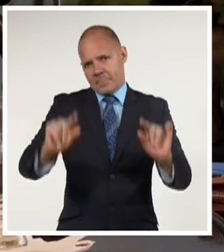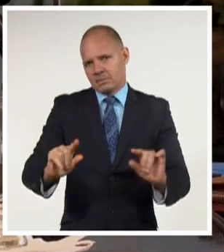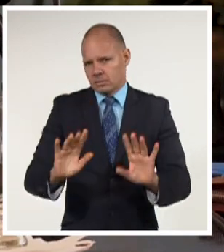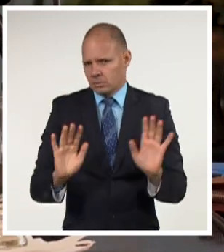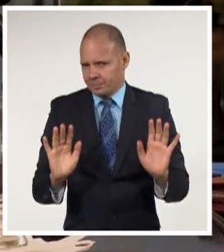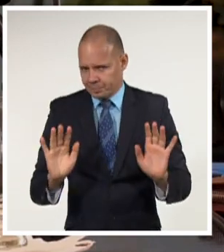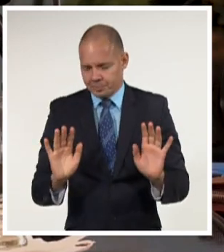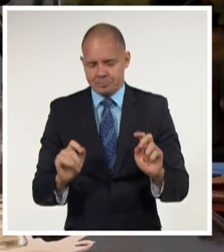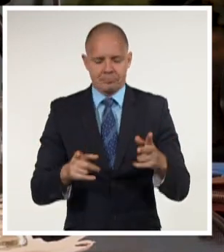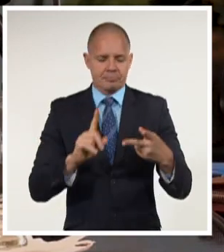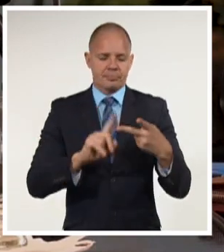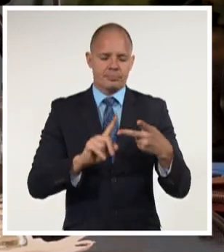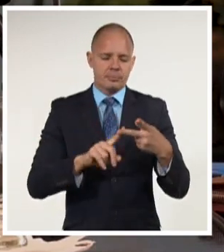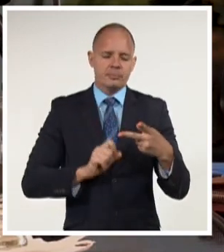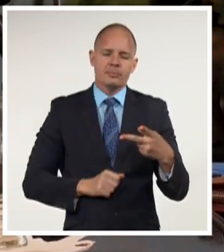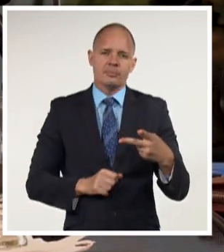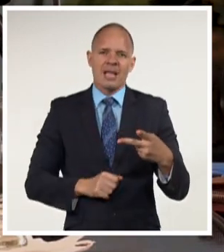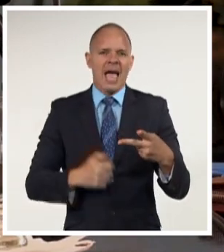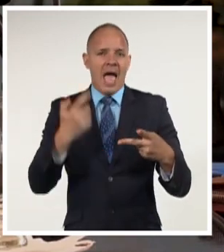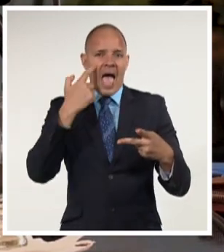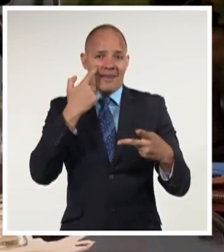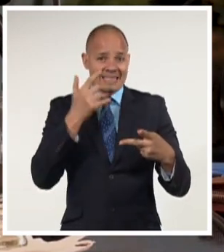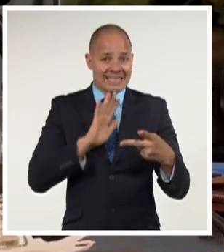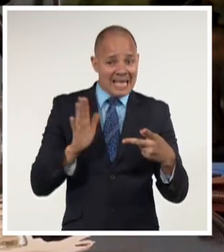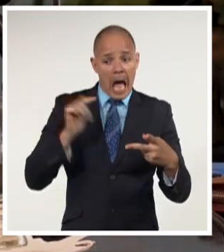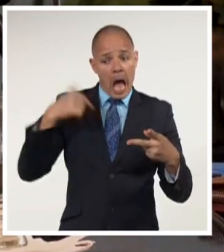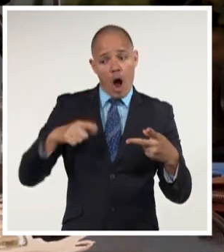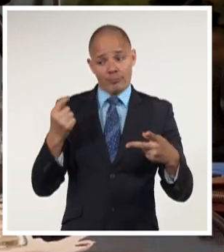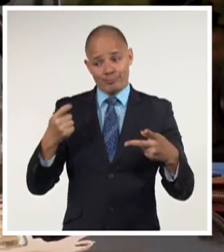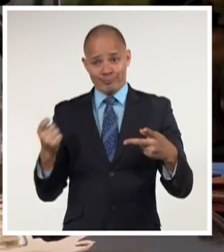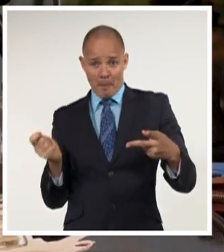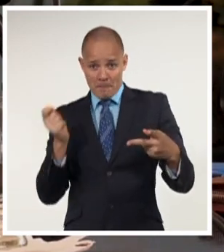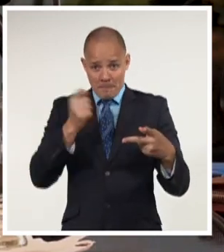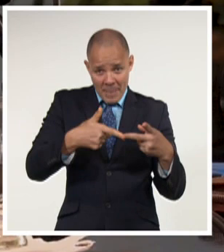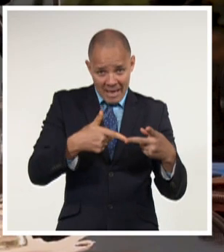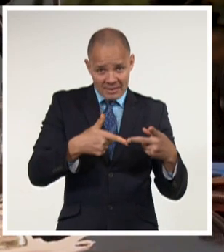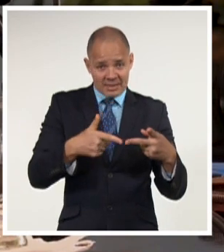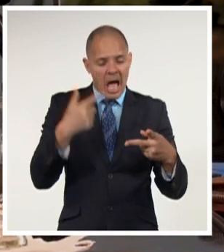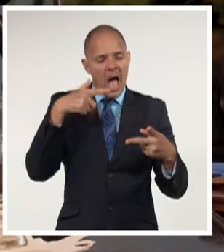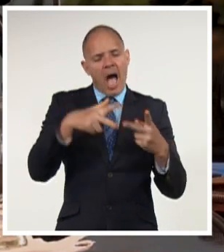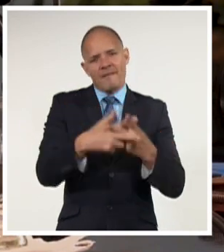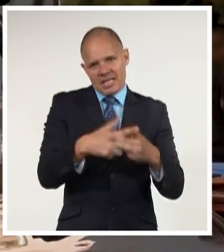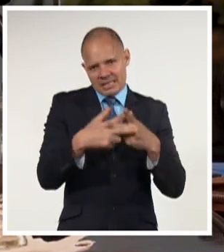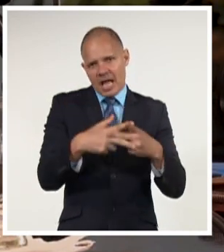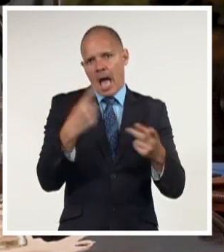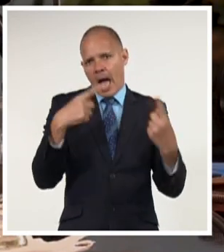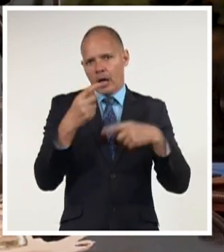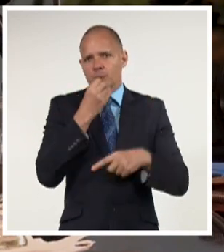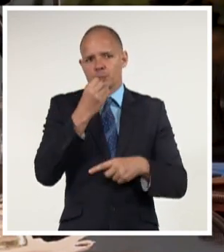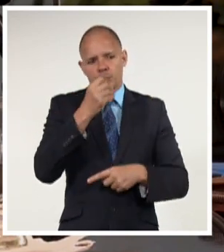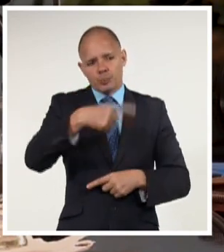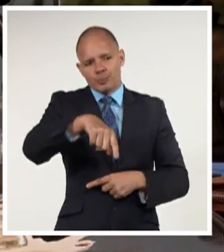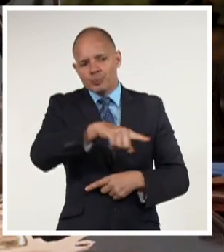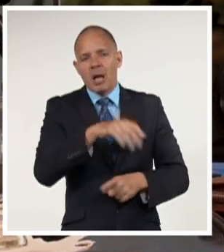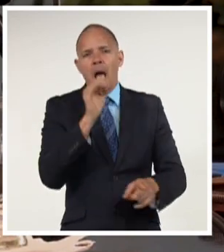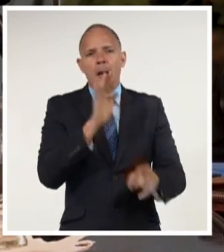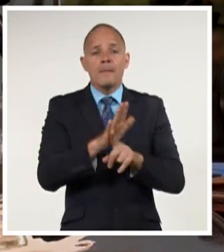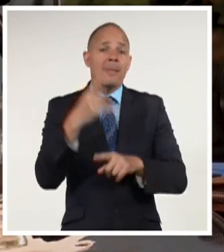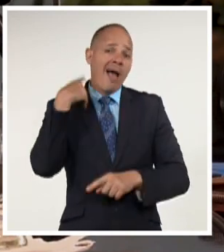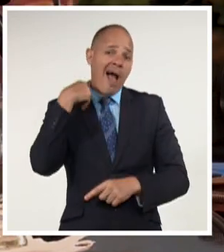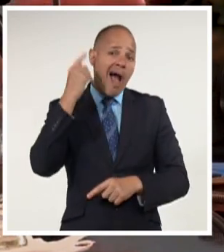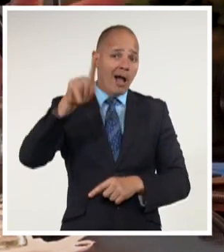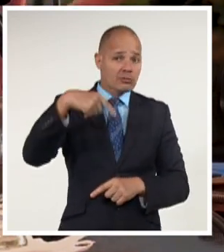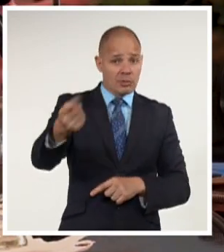Lo segundo es buscar ya con las inversiones, las nuevas inversiones, los mantenimientos y las reparaciones que se van a hacer a partir del 2023,